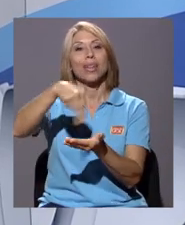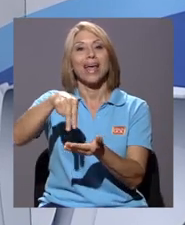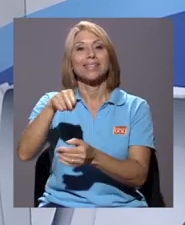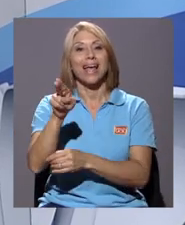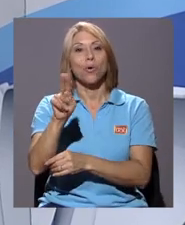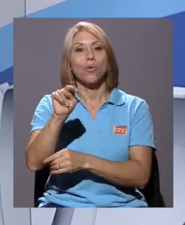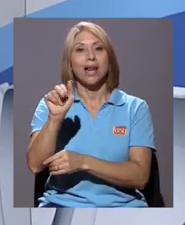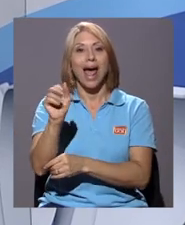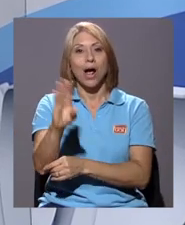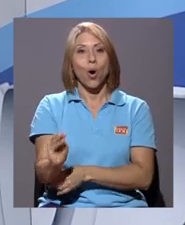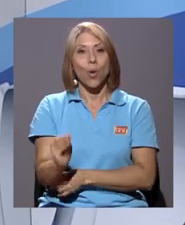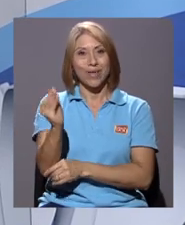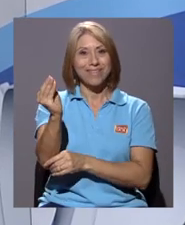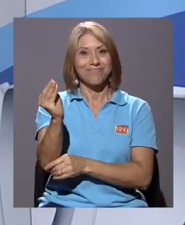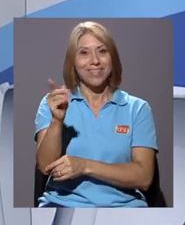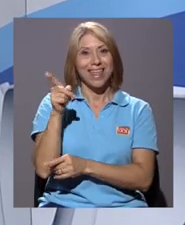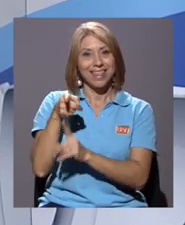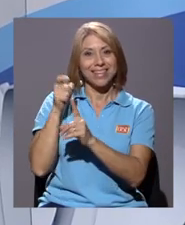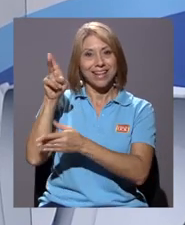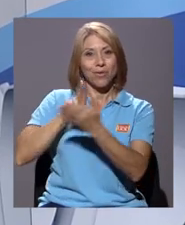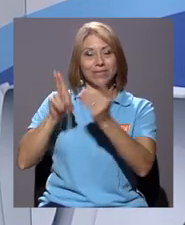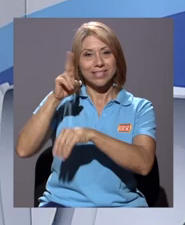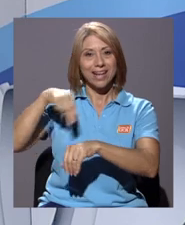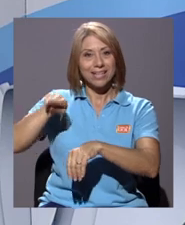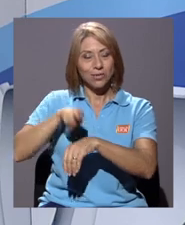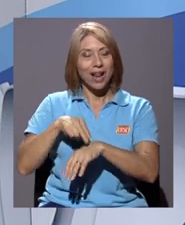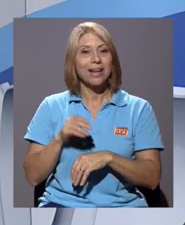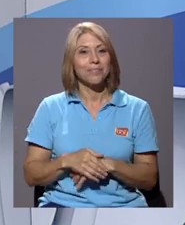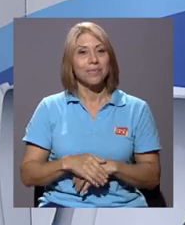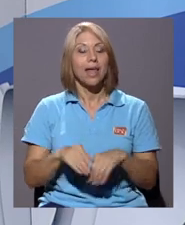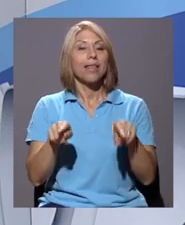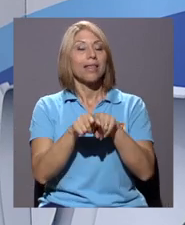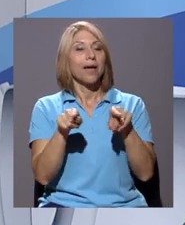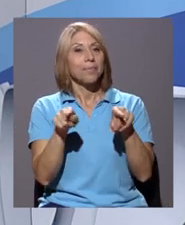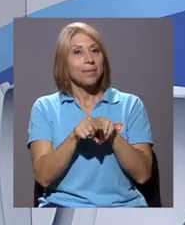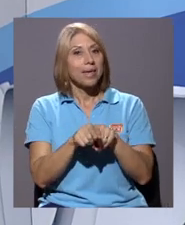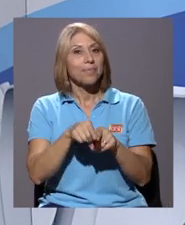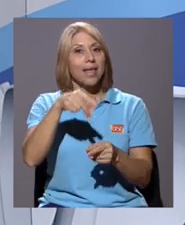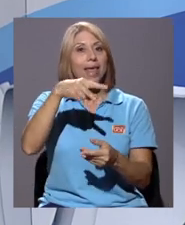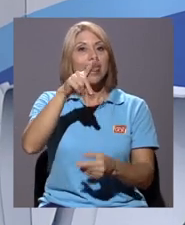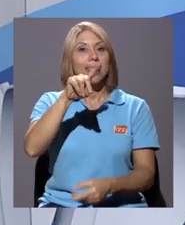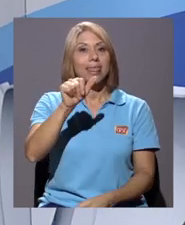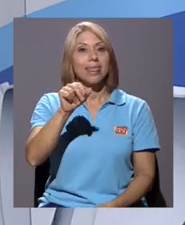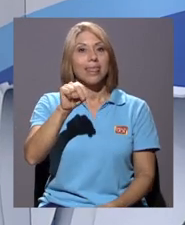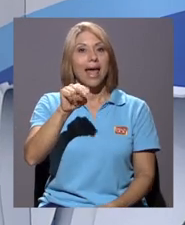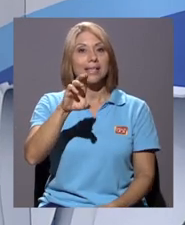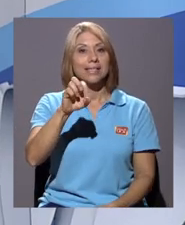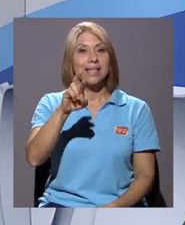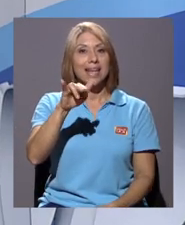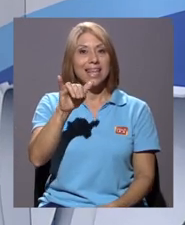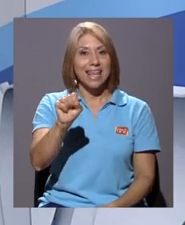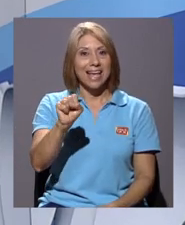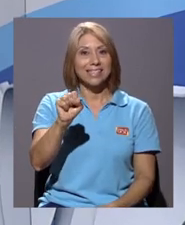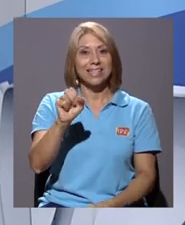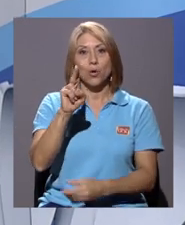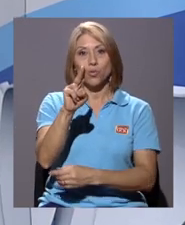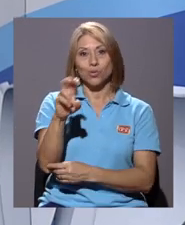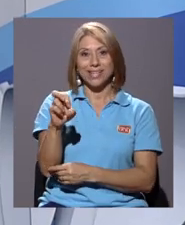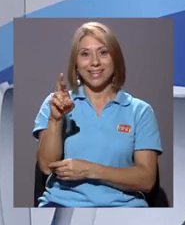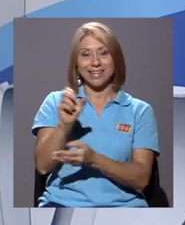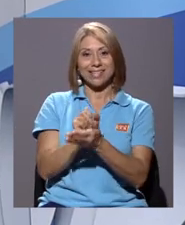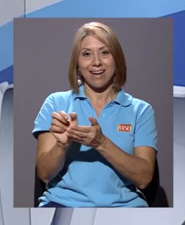que es de estudiantes de danza de la Universidad Nacional. Tenemos también Dancerías, que es de San Ramón, de la sede de San Ramón.